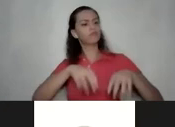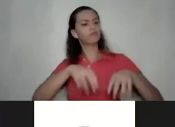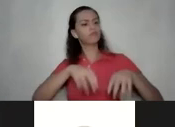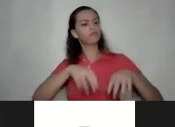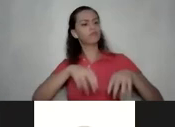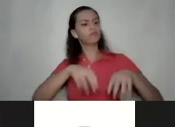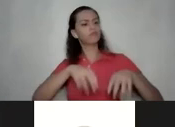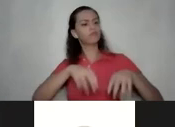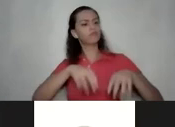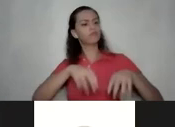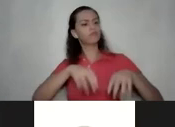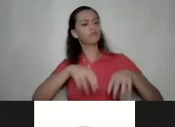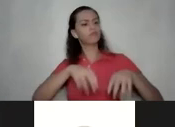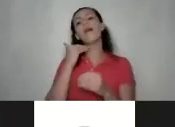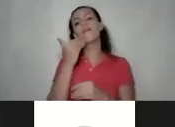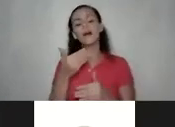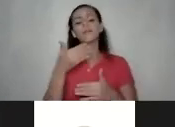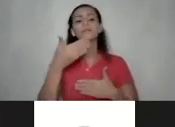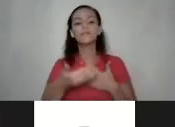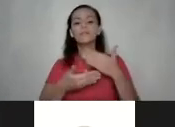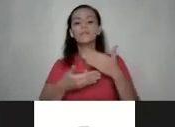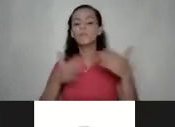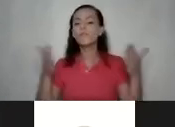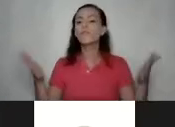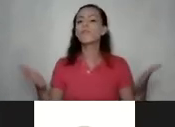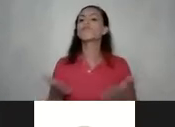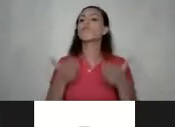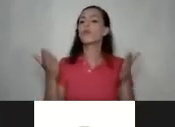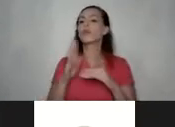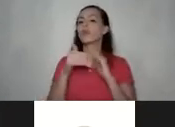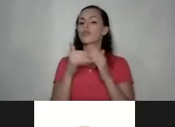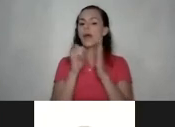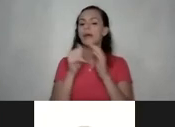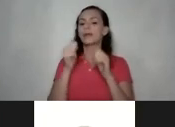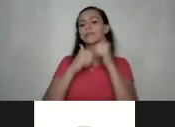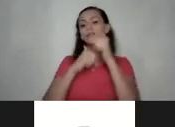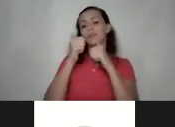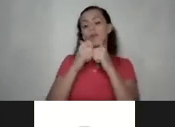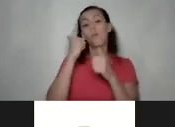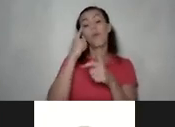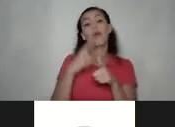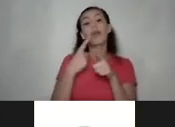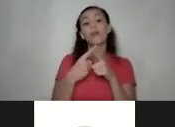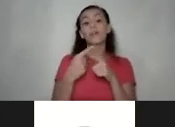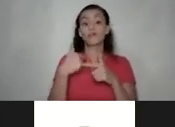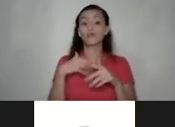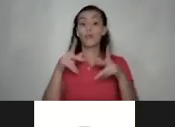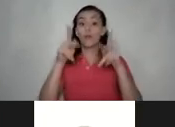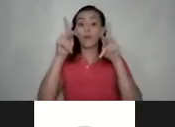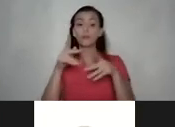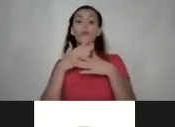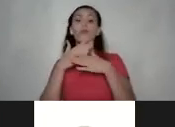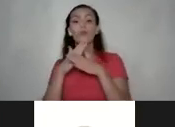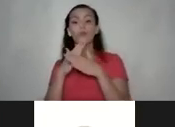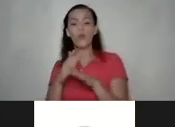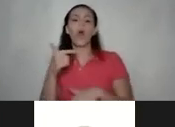estructuras porque entonces yo como persona colaboradora estoy en un espacio donde voy a estar expuesta constantemente a este tema donde me van a